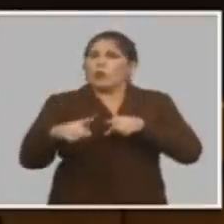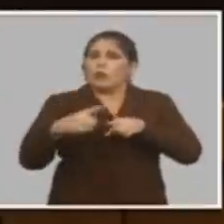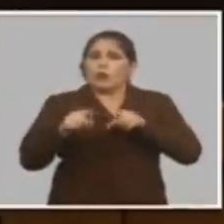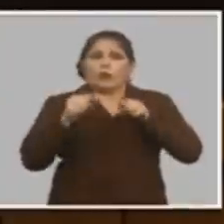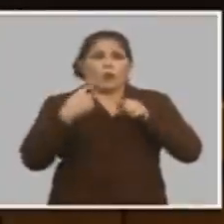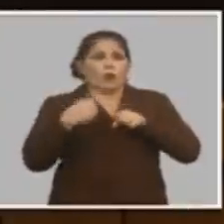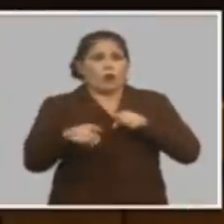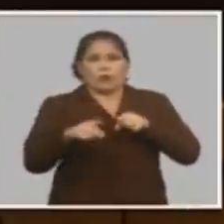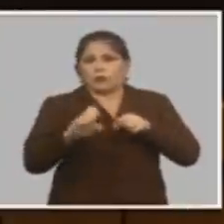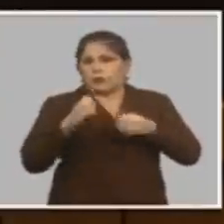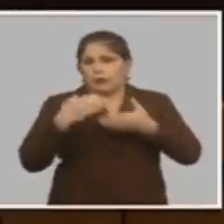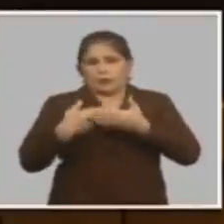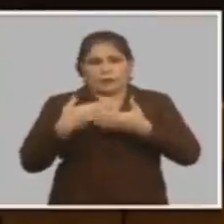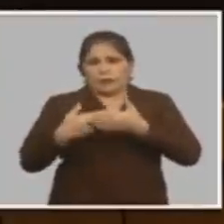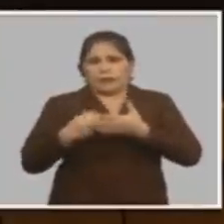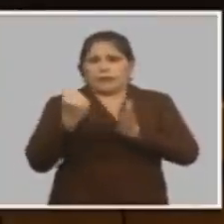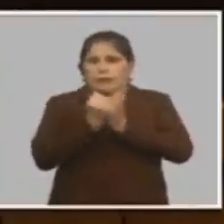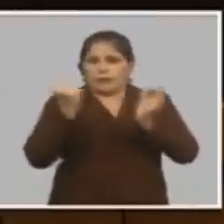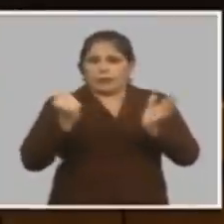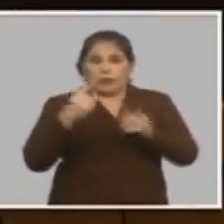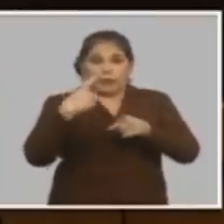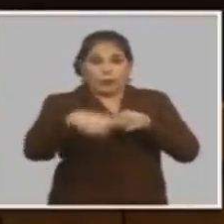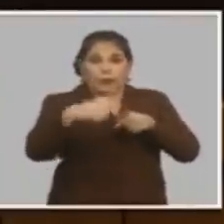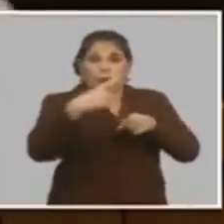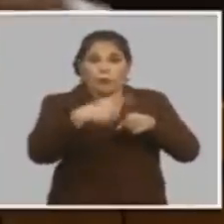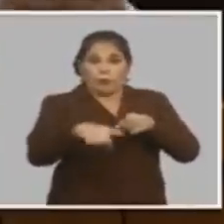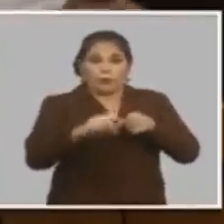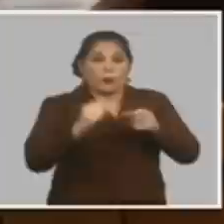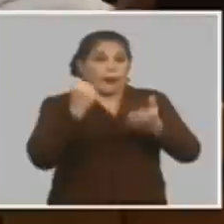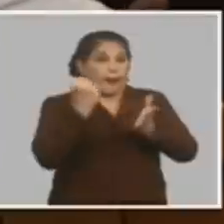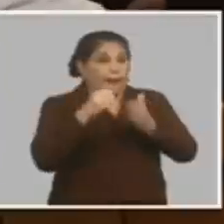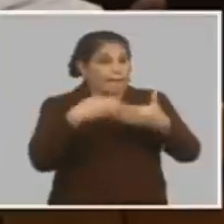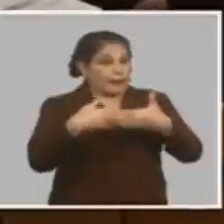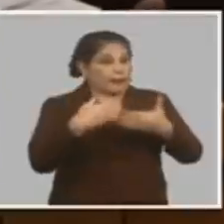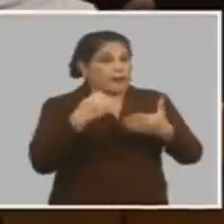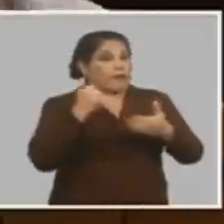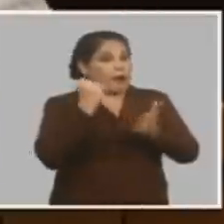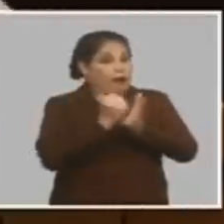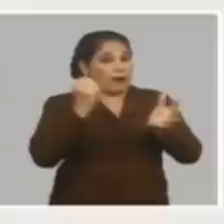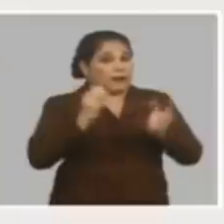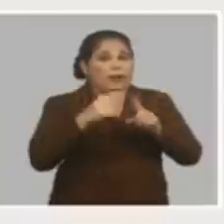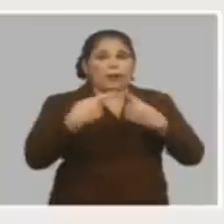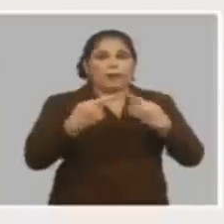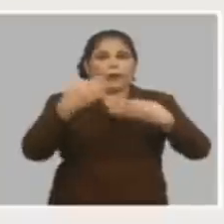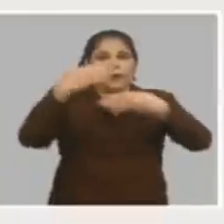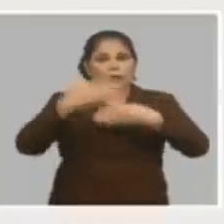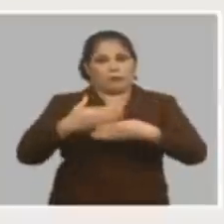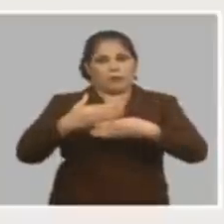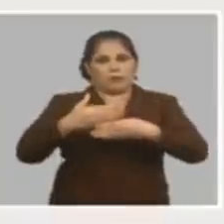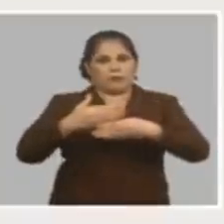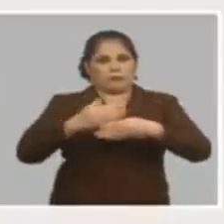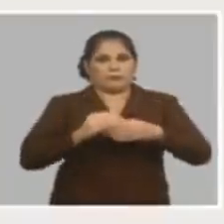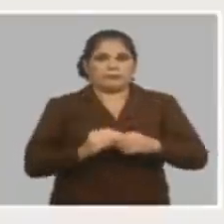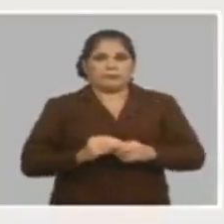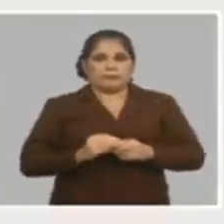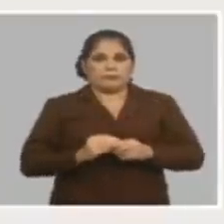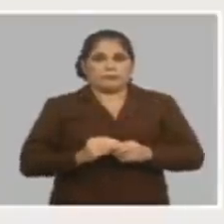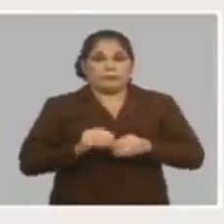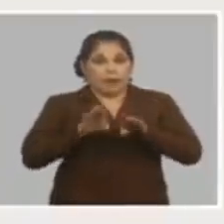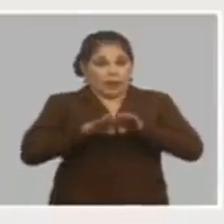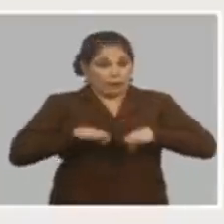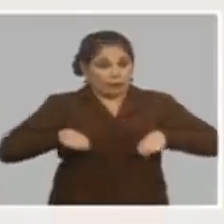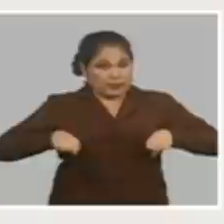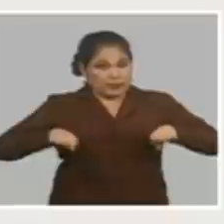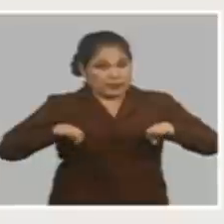descentralizan esos productos se descentralizan pero con límites en la mesa